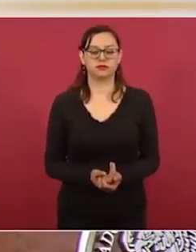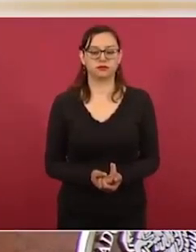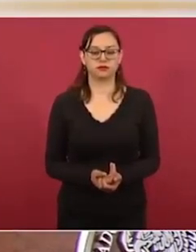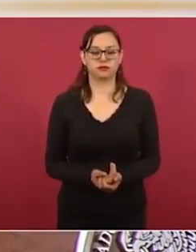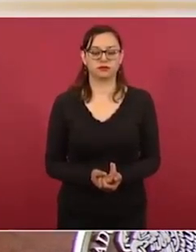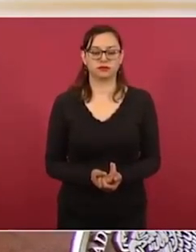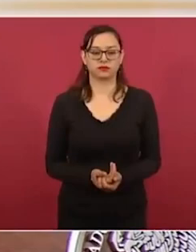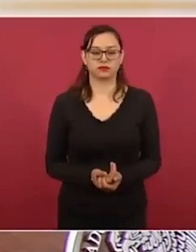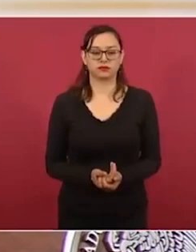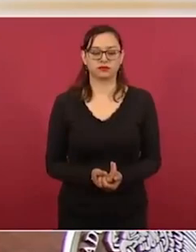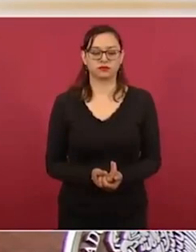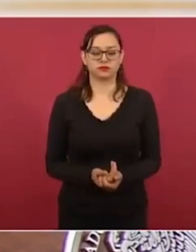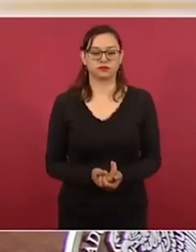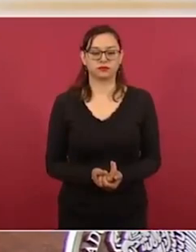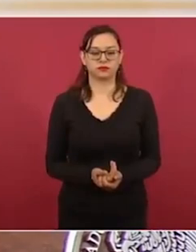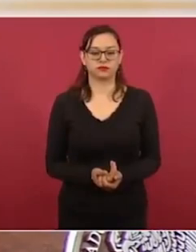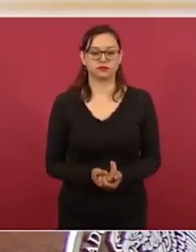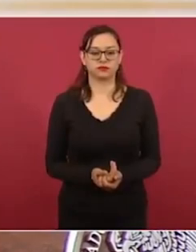¿Está ahí o a ver?